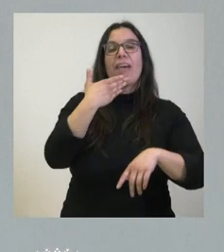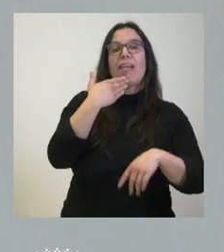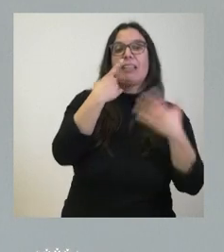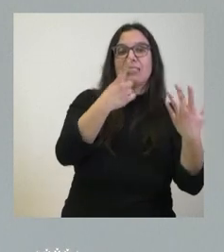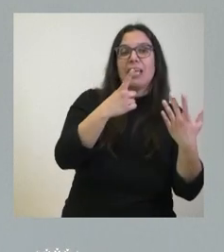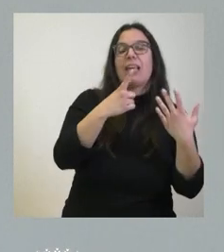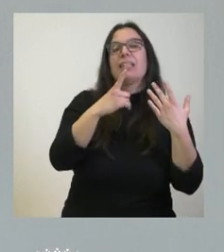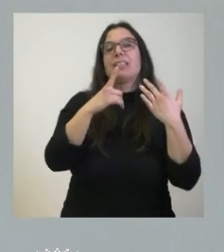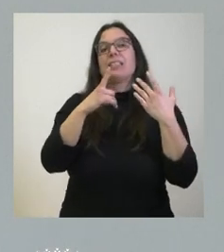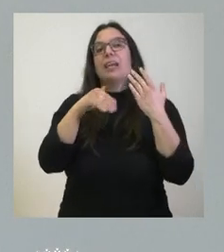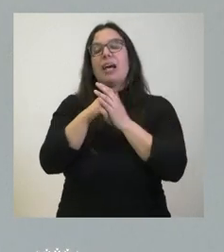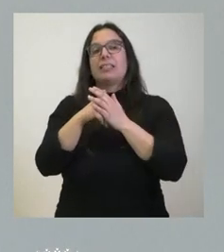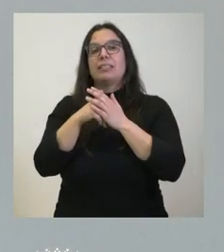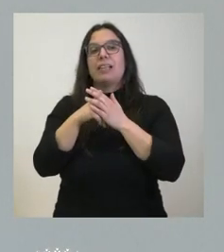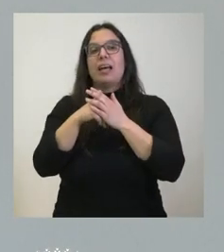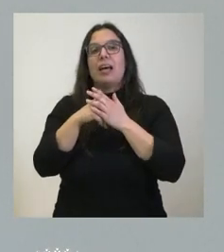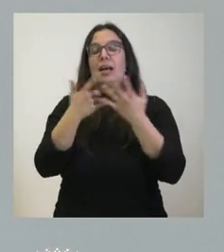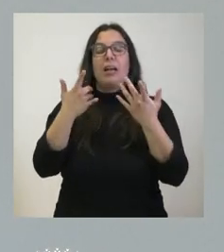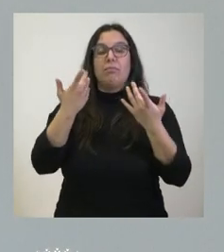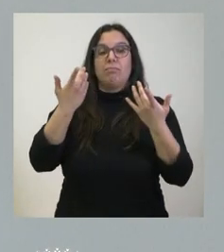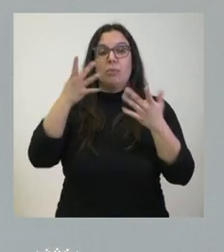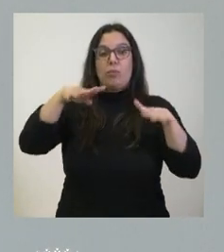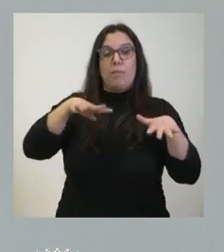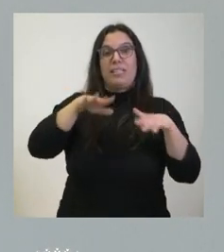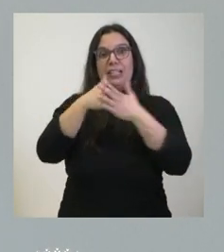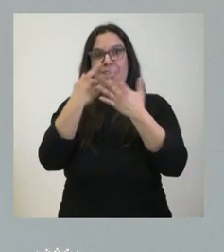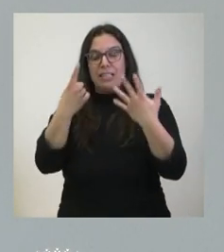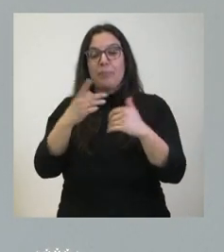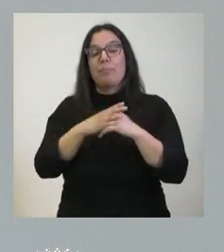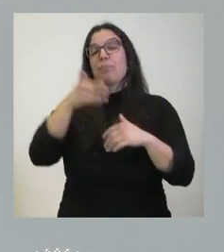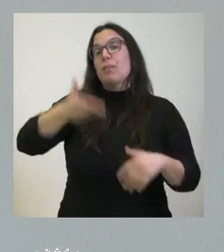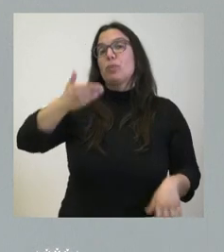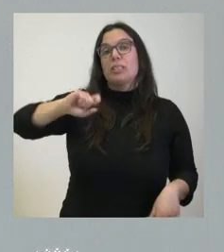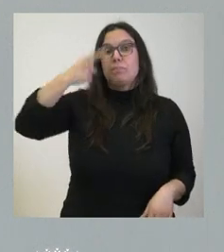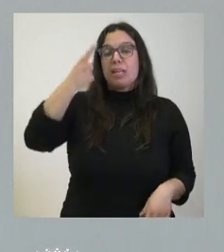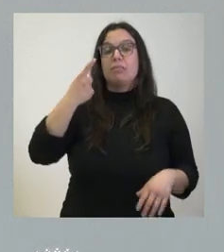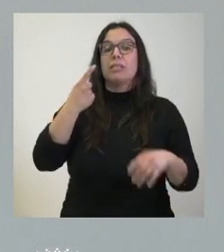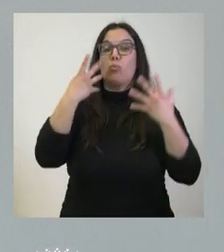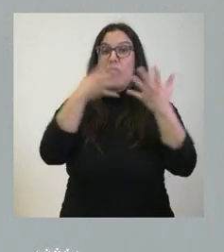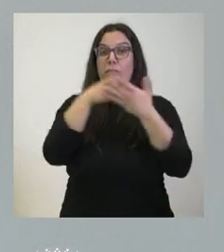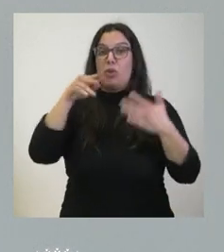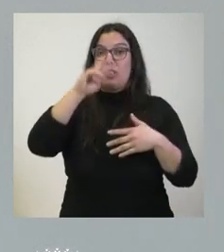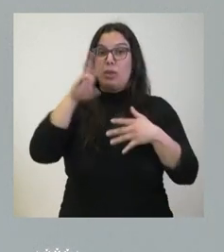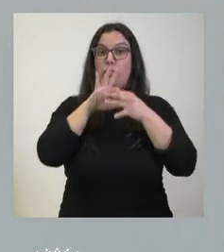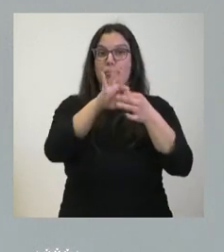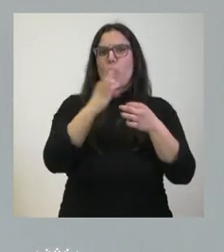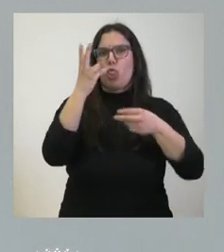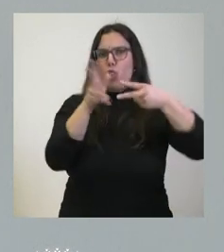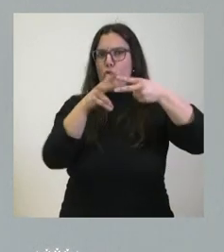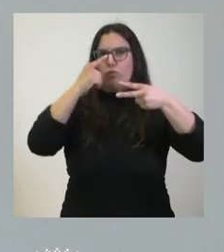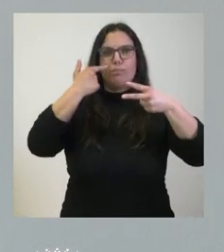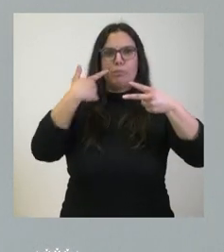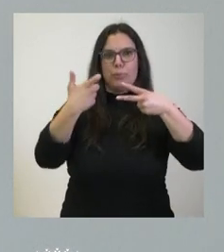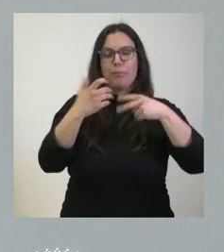meses. Quizá los aspectos más relevantes del acuerdo que hoy tomamos de estos 9 millones de euros son dos. En primer